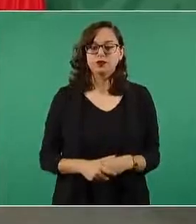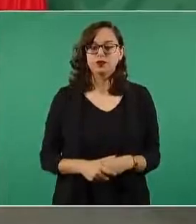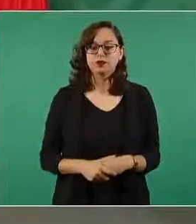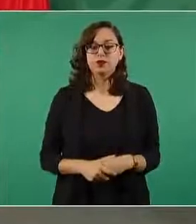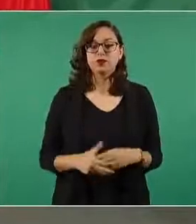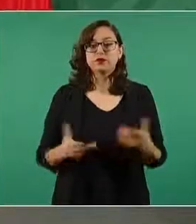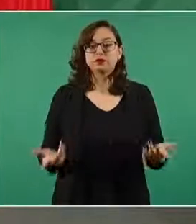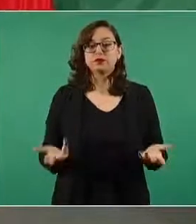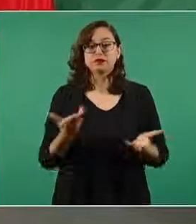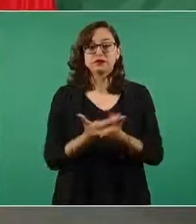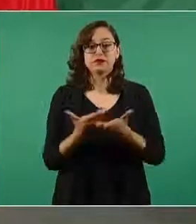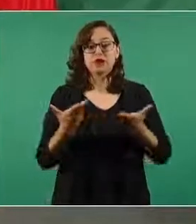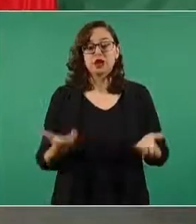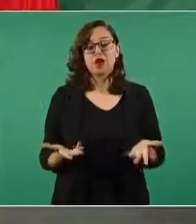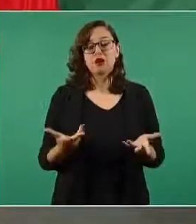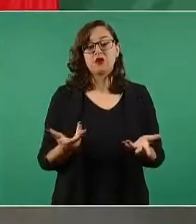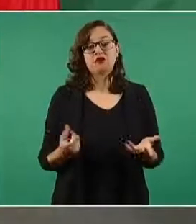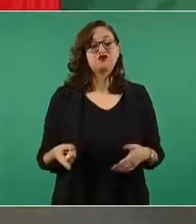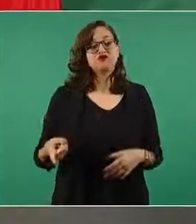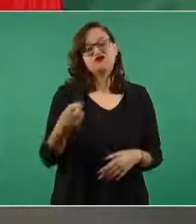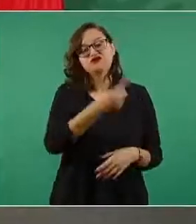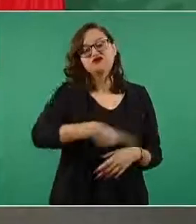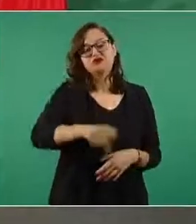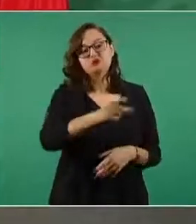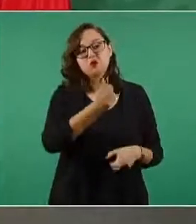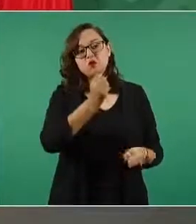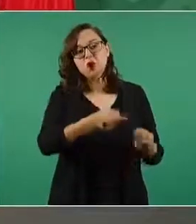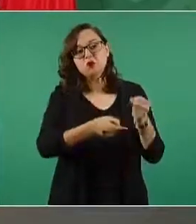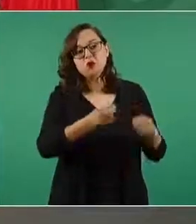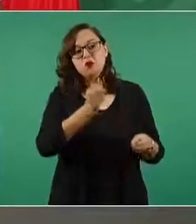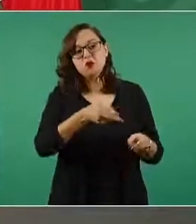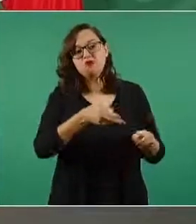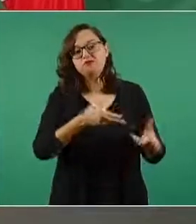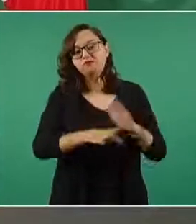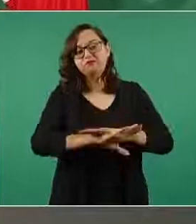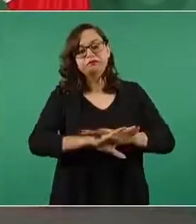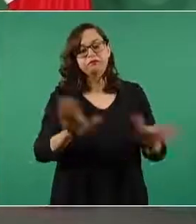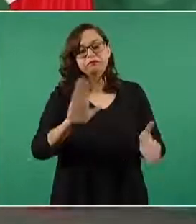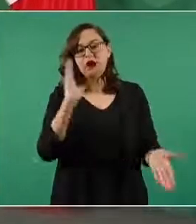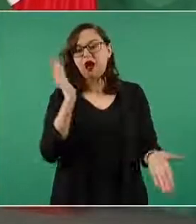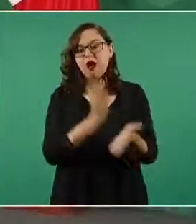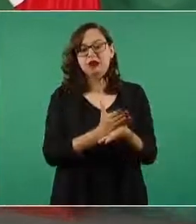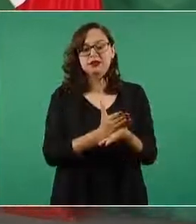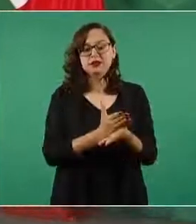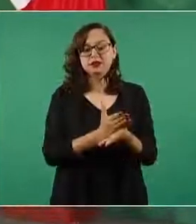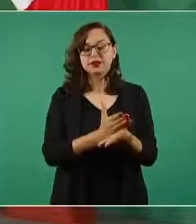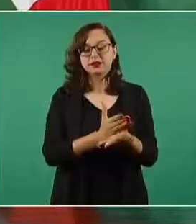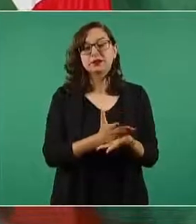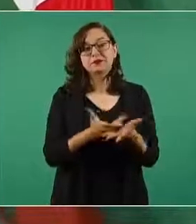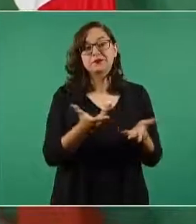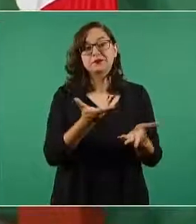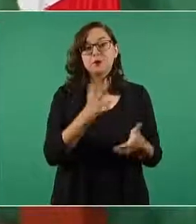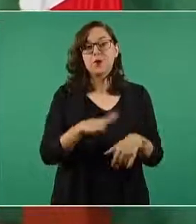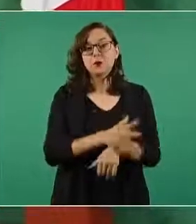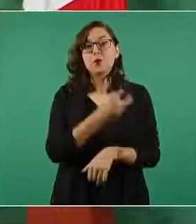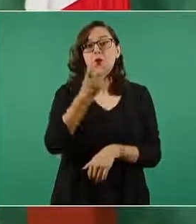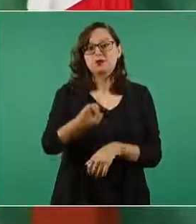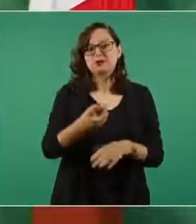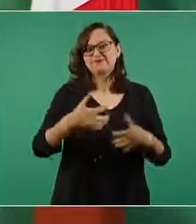ya no tienen las canonjías, los privilegios que se les daban